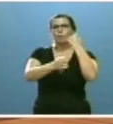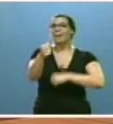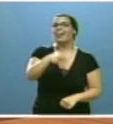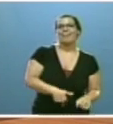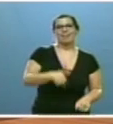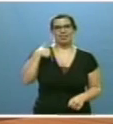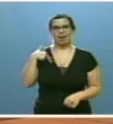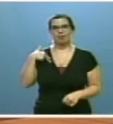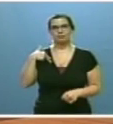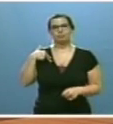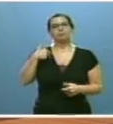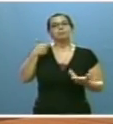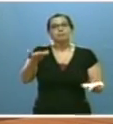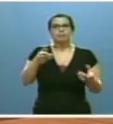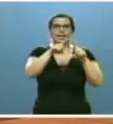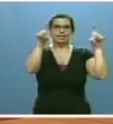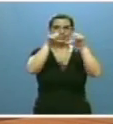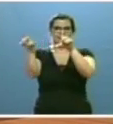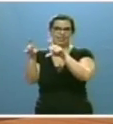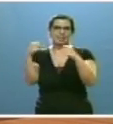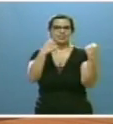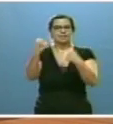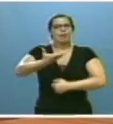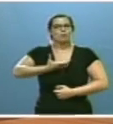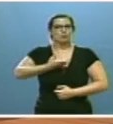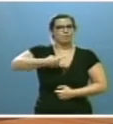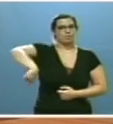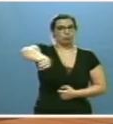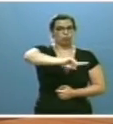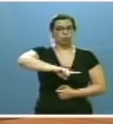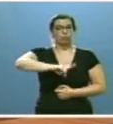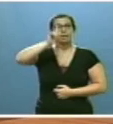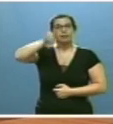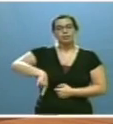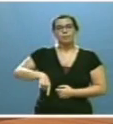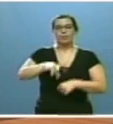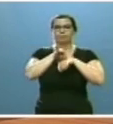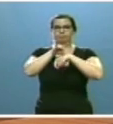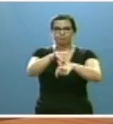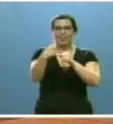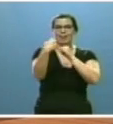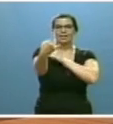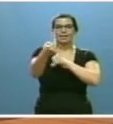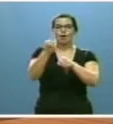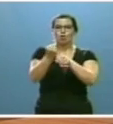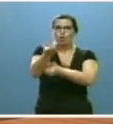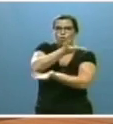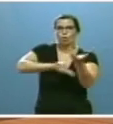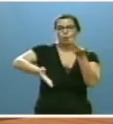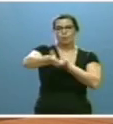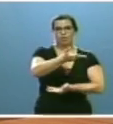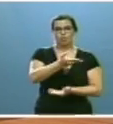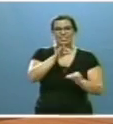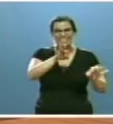con las entidades locales y de definir una línea de cooperación económica específica